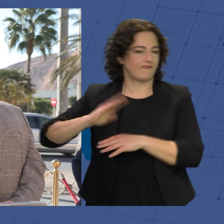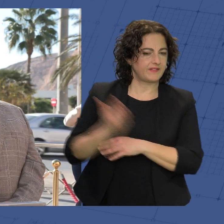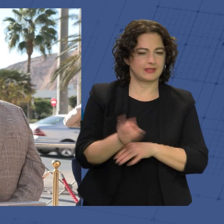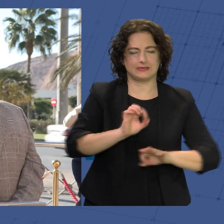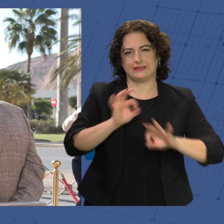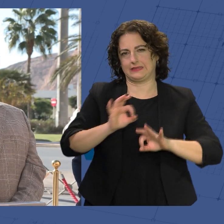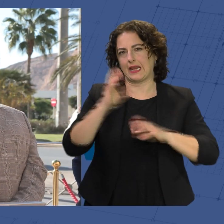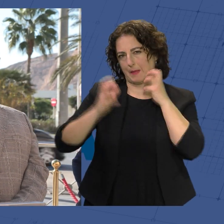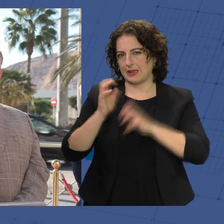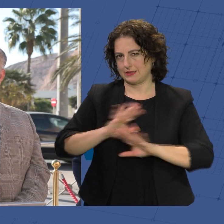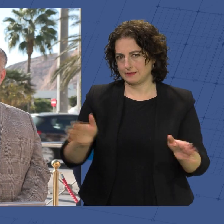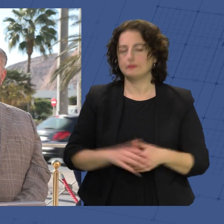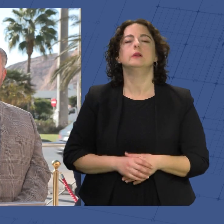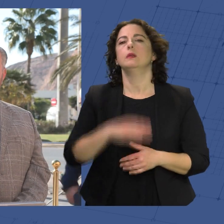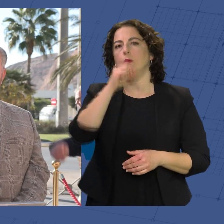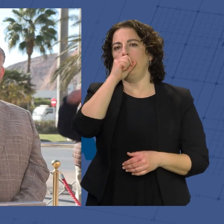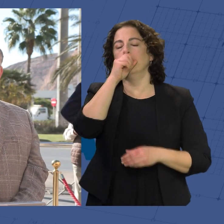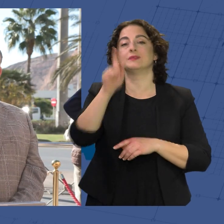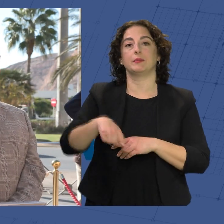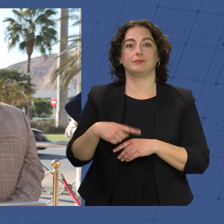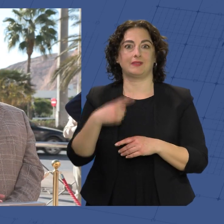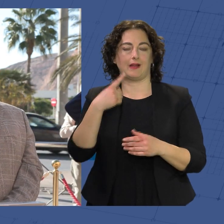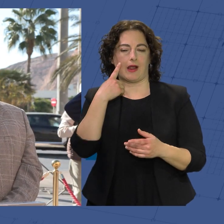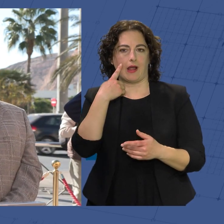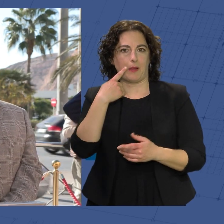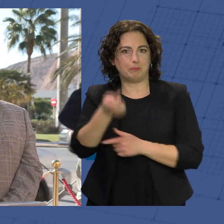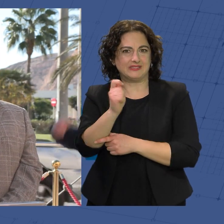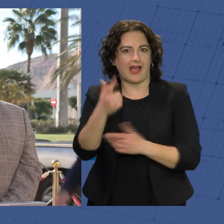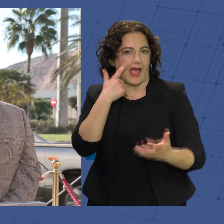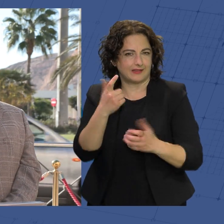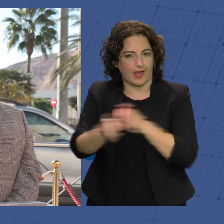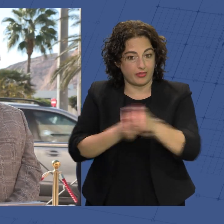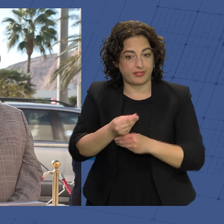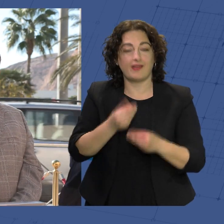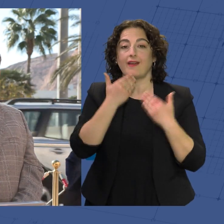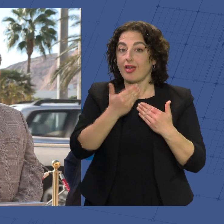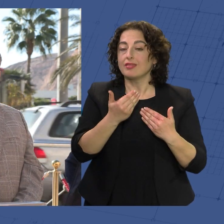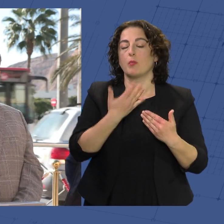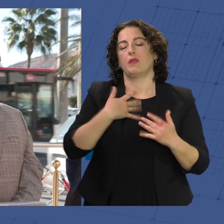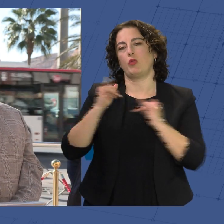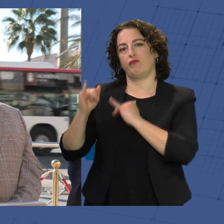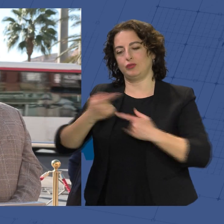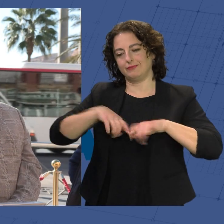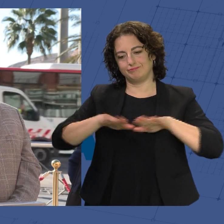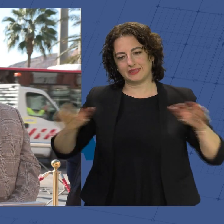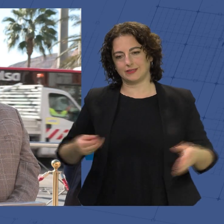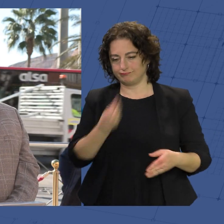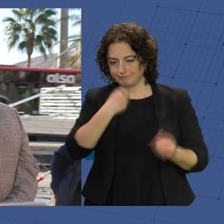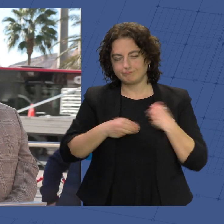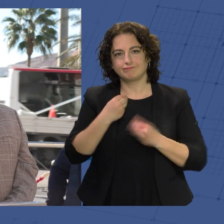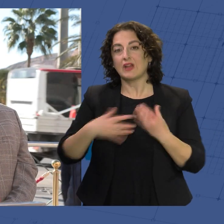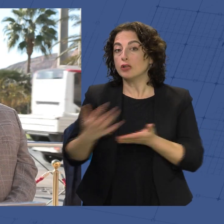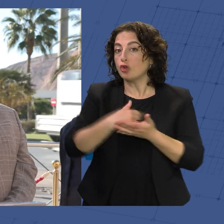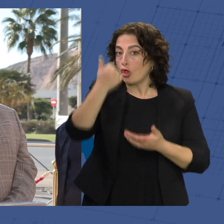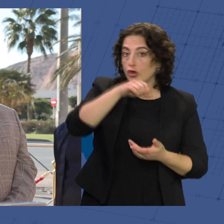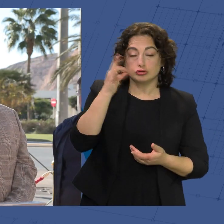especie, a los que hacen arte con la pesca para que nosotros podamos disfrutar siempre en la mesa. A todos ellos, a todas